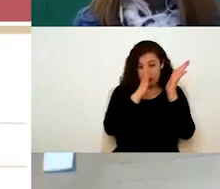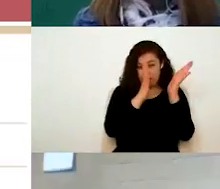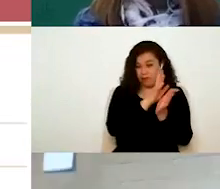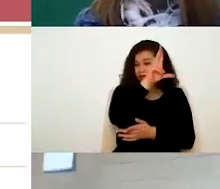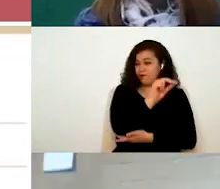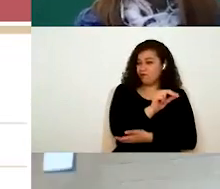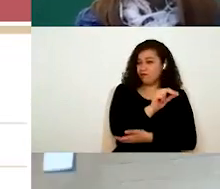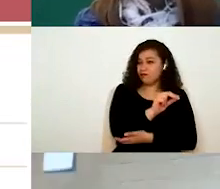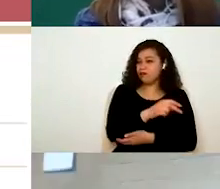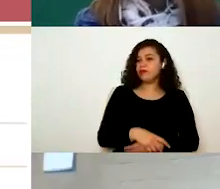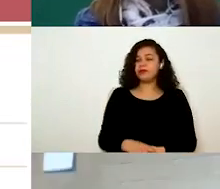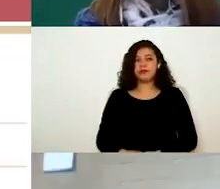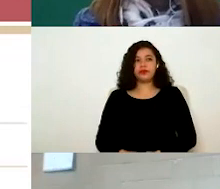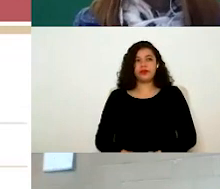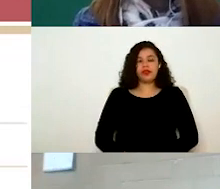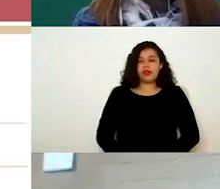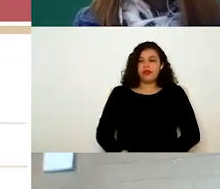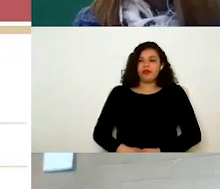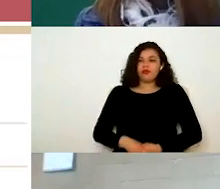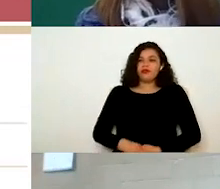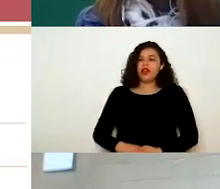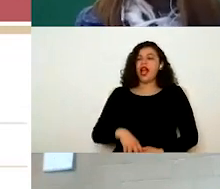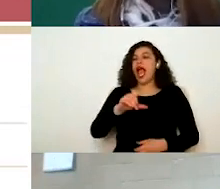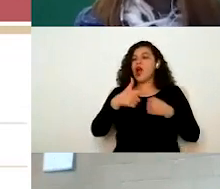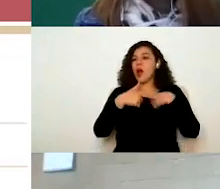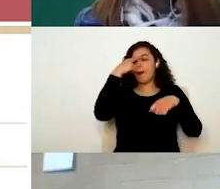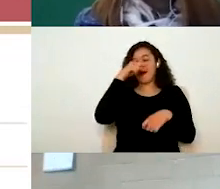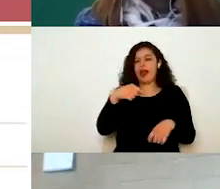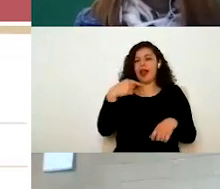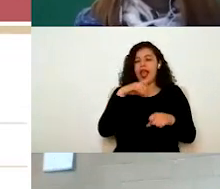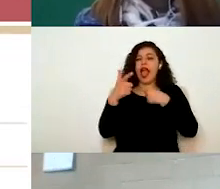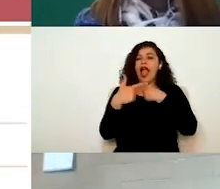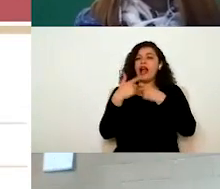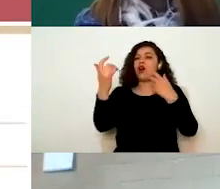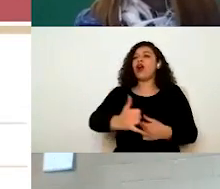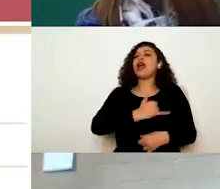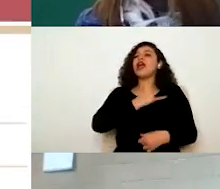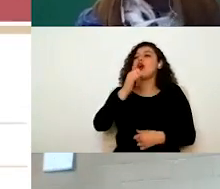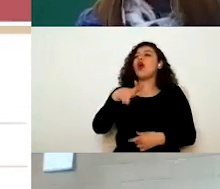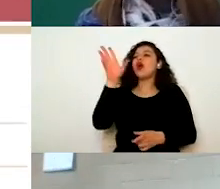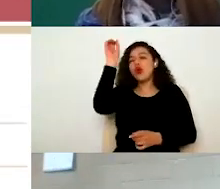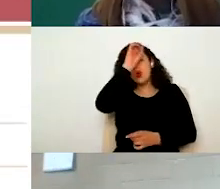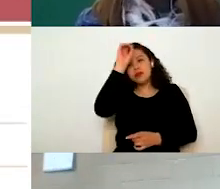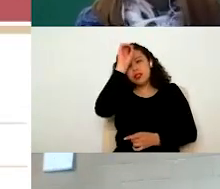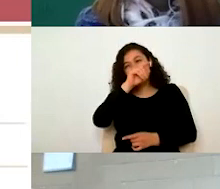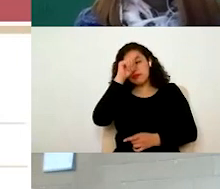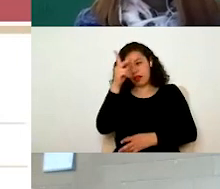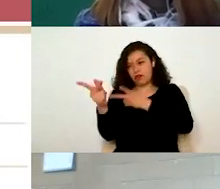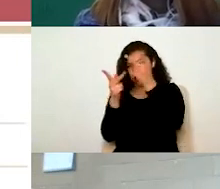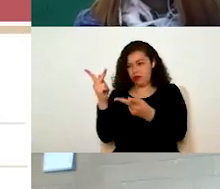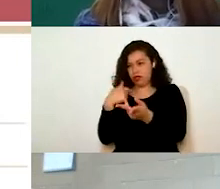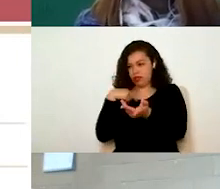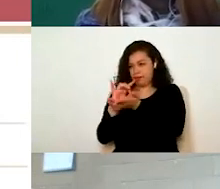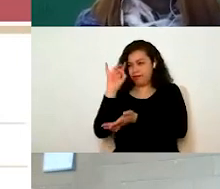es algo como de, para solventar alguna incidencia que les hicieron por el cuestionario, por ejemplo, los puedo